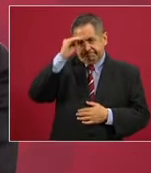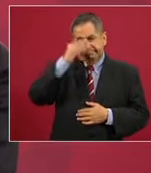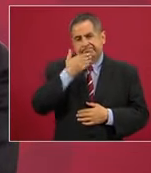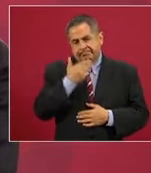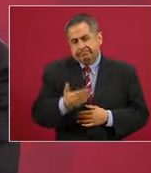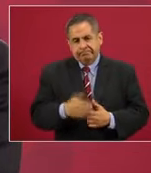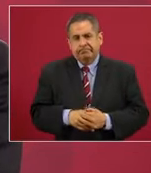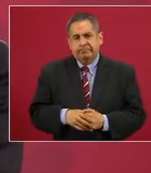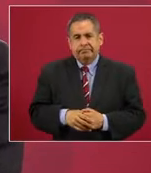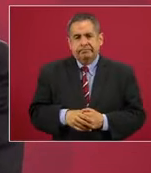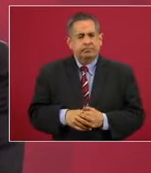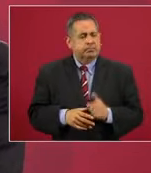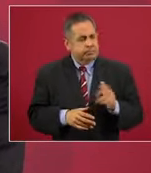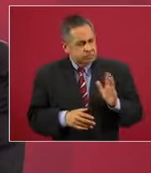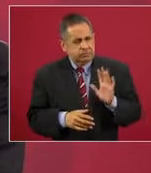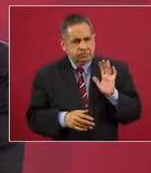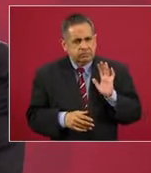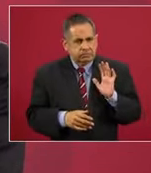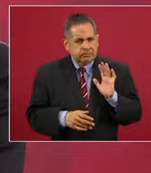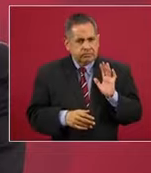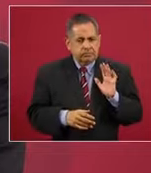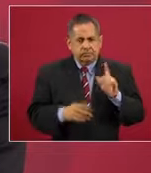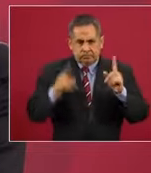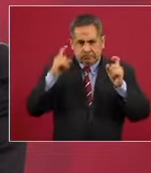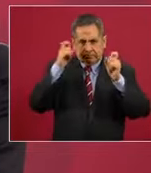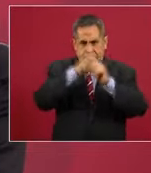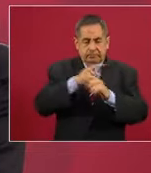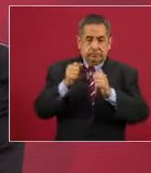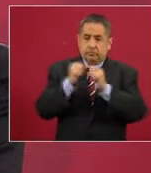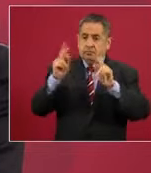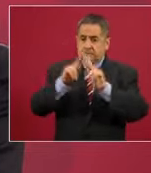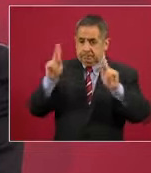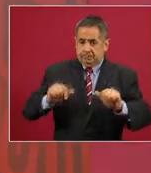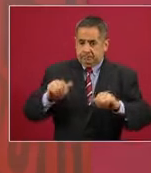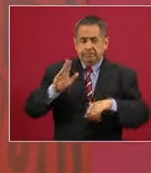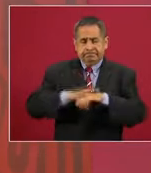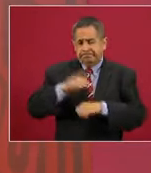Sí, es más difícil la lucha pacífica.